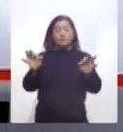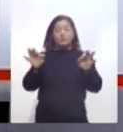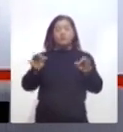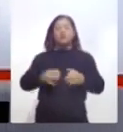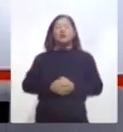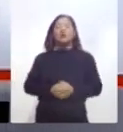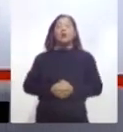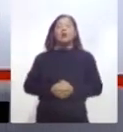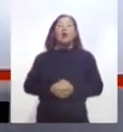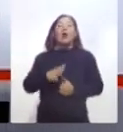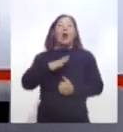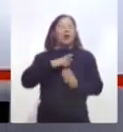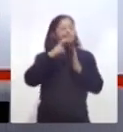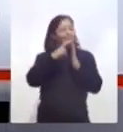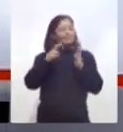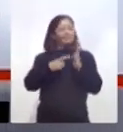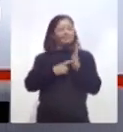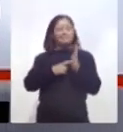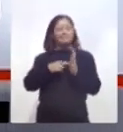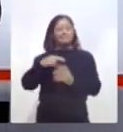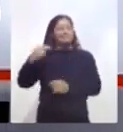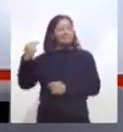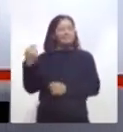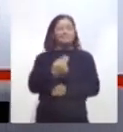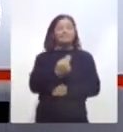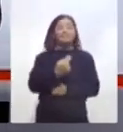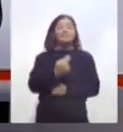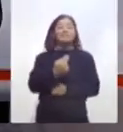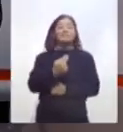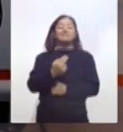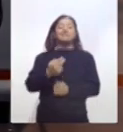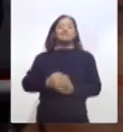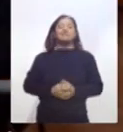medidas fiscales inmediatas. Veamos de qué se trata.